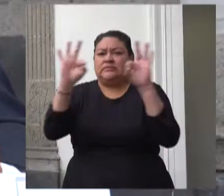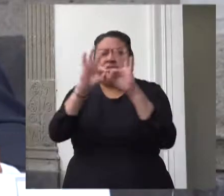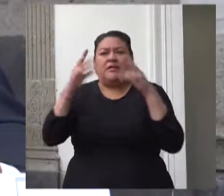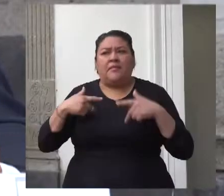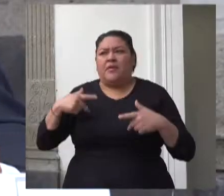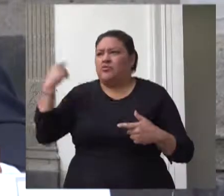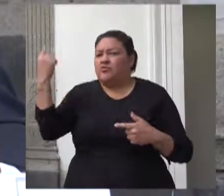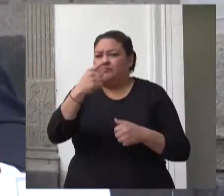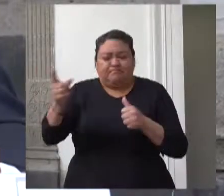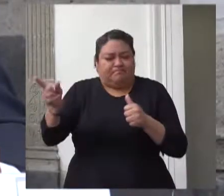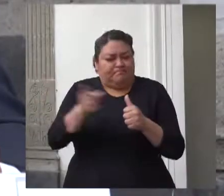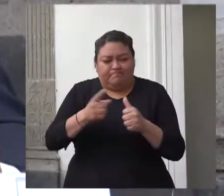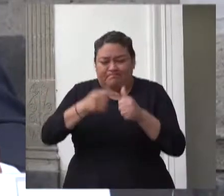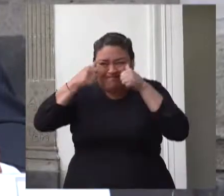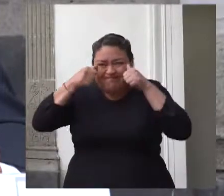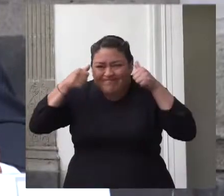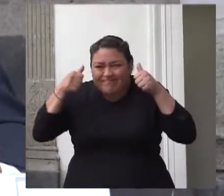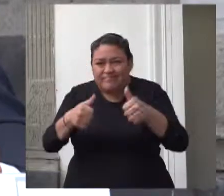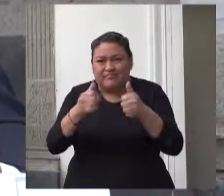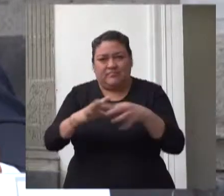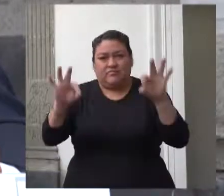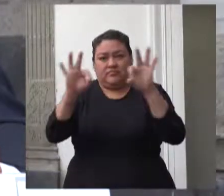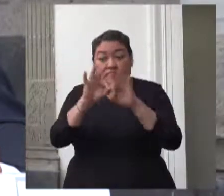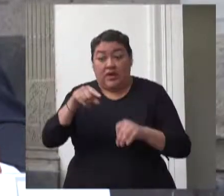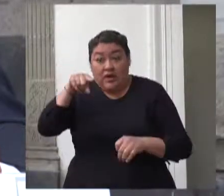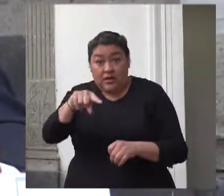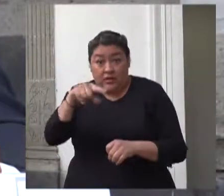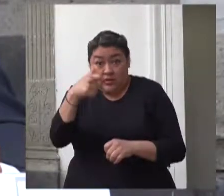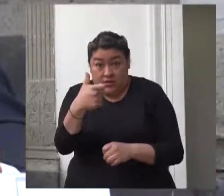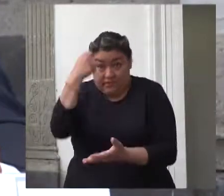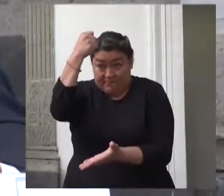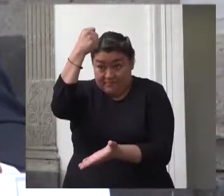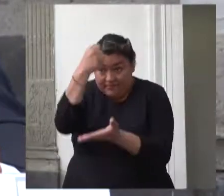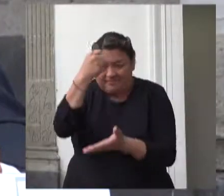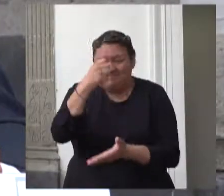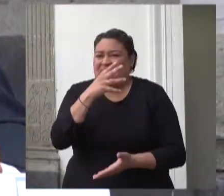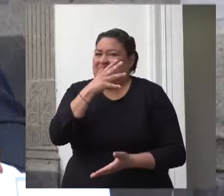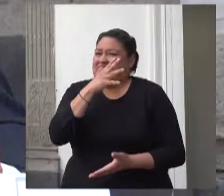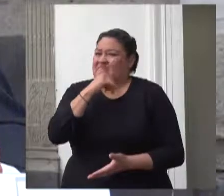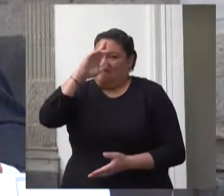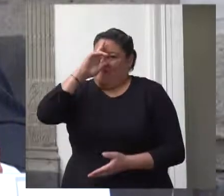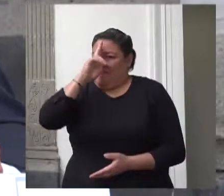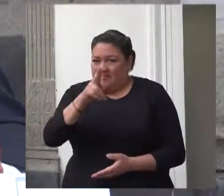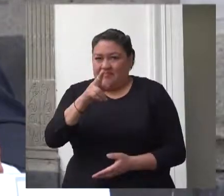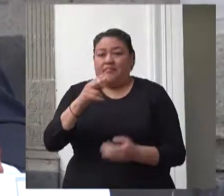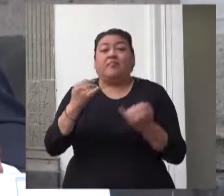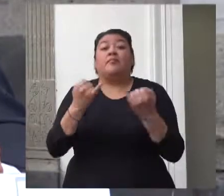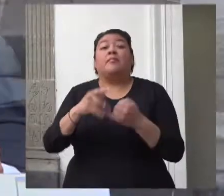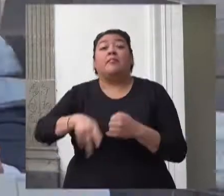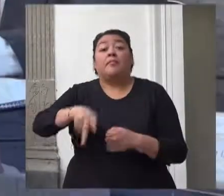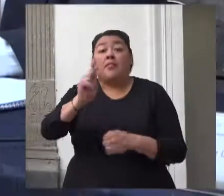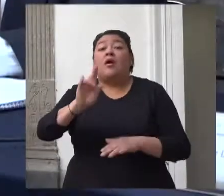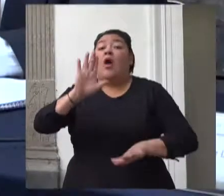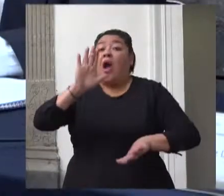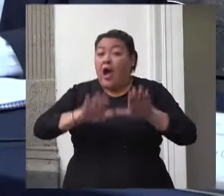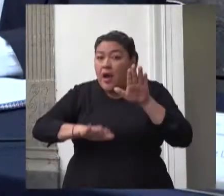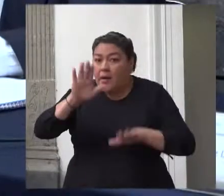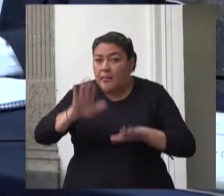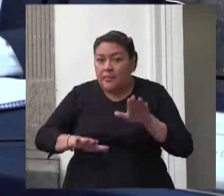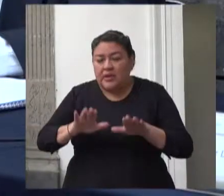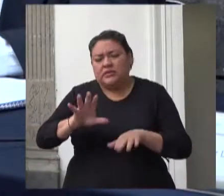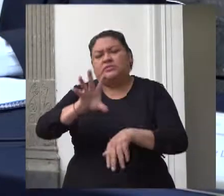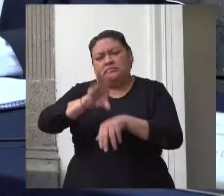Por ello, no podrán sufrir disminuciones en sus montos presupuestales, excepto en los casos y